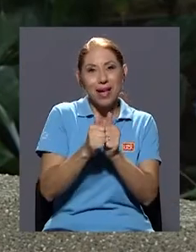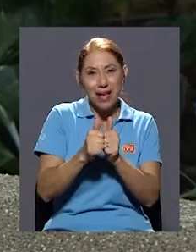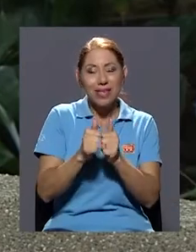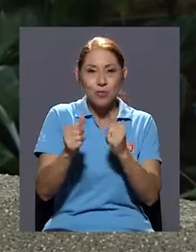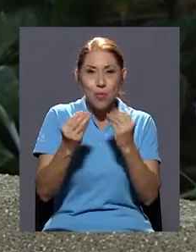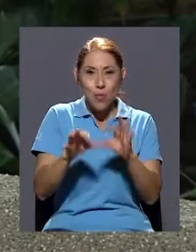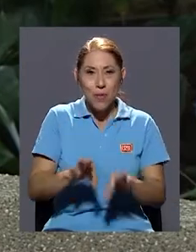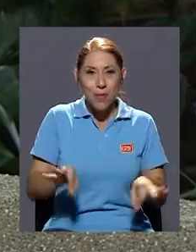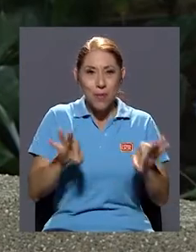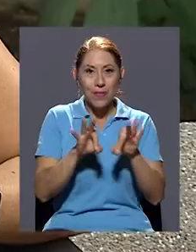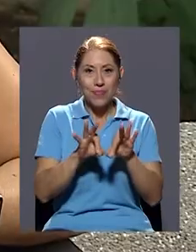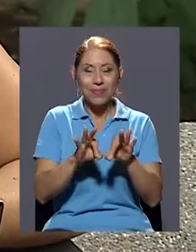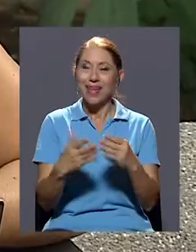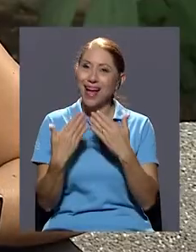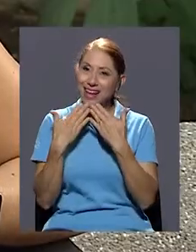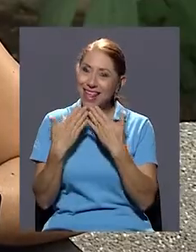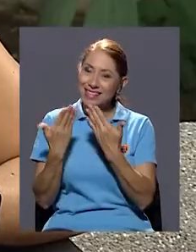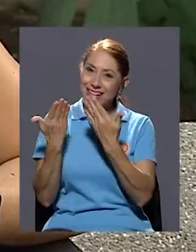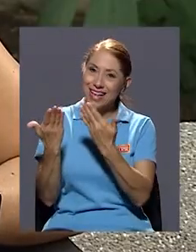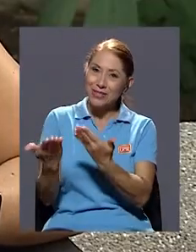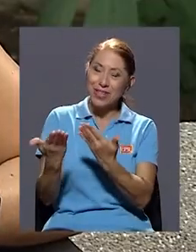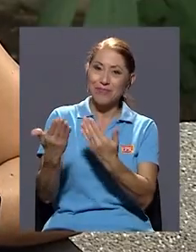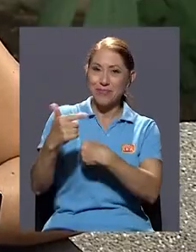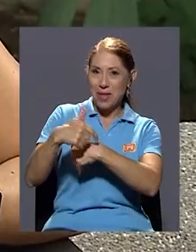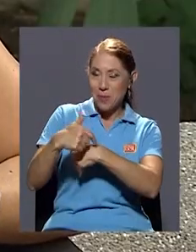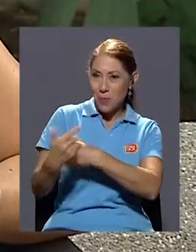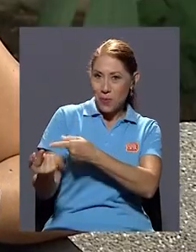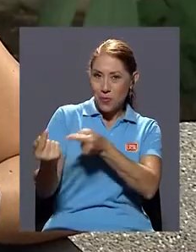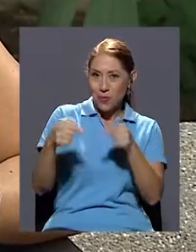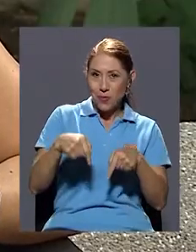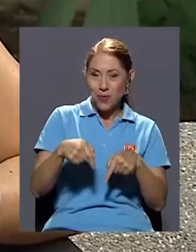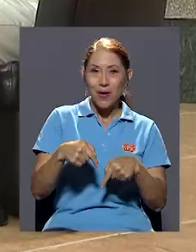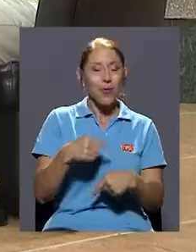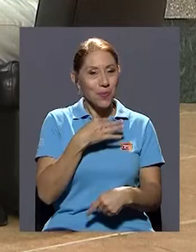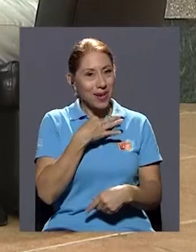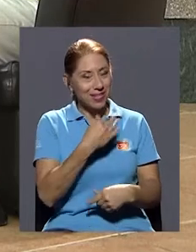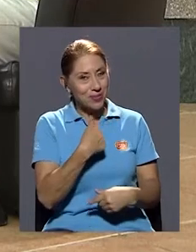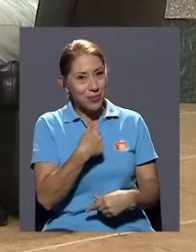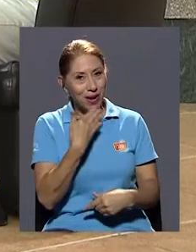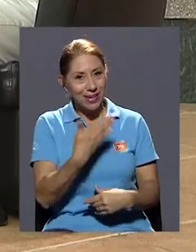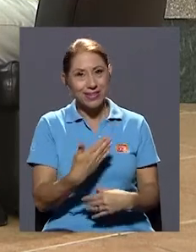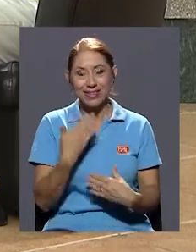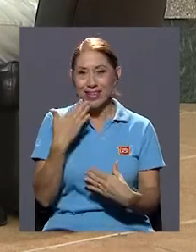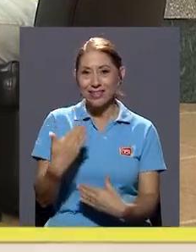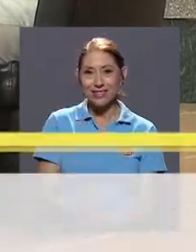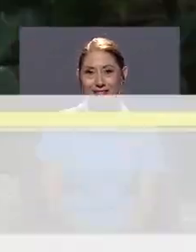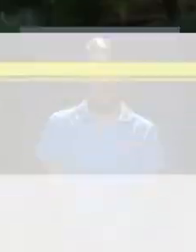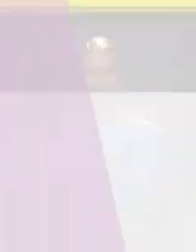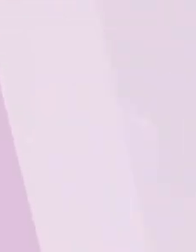creo que es básica. agradecerle, don Mariano, su espacio, su tiempo. Muchísimas gracias, don Mariano. Yo soy el agradecido.